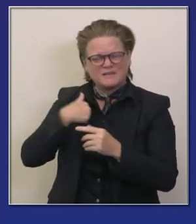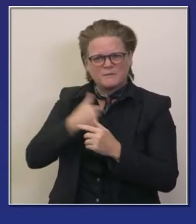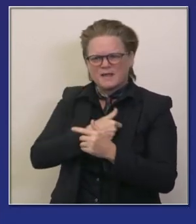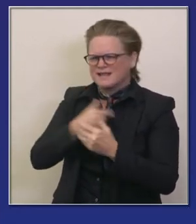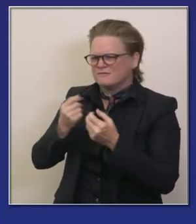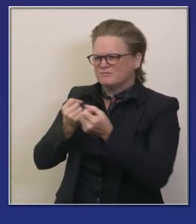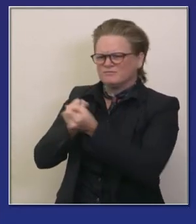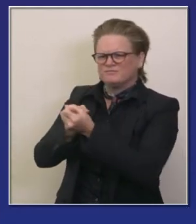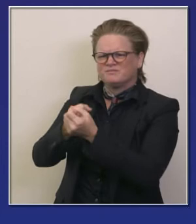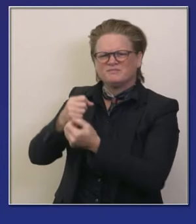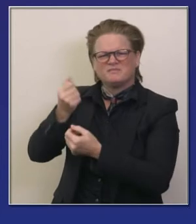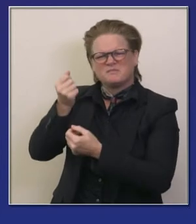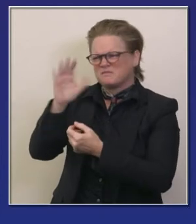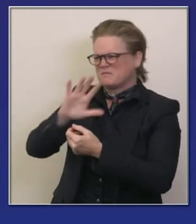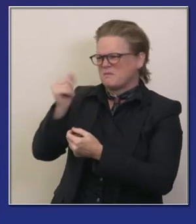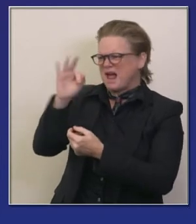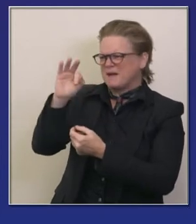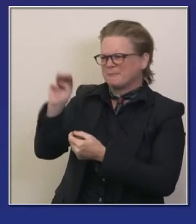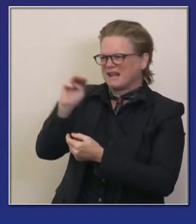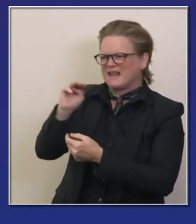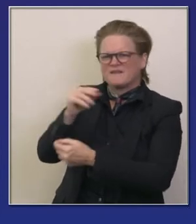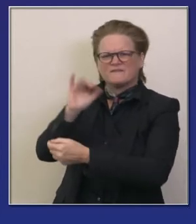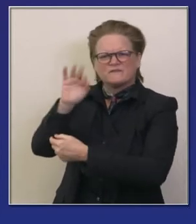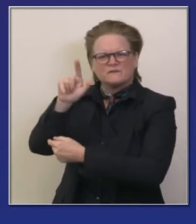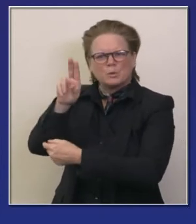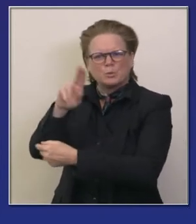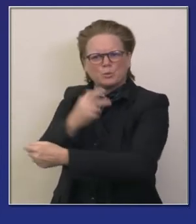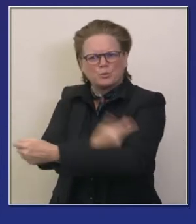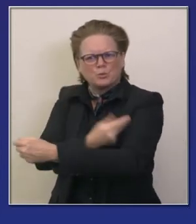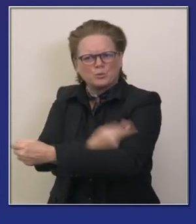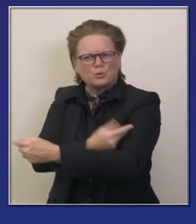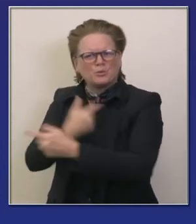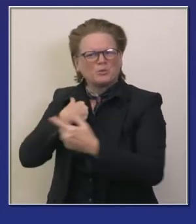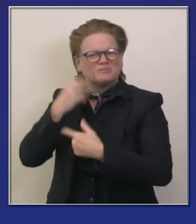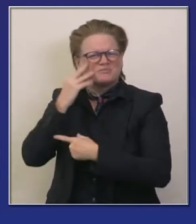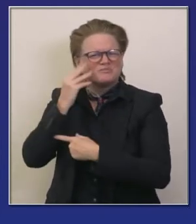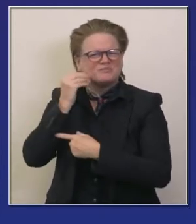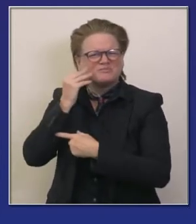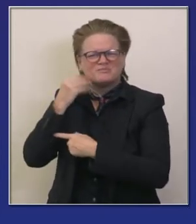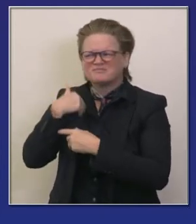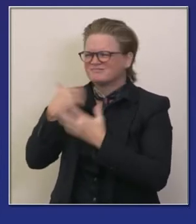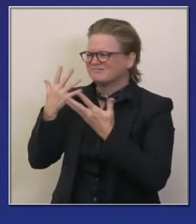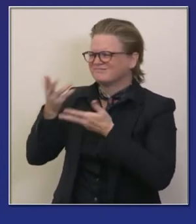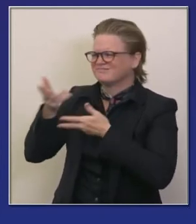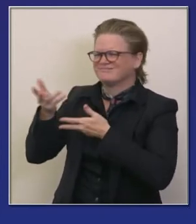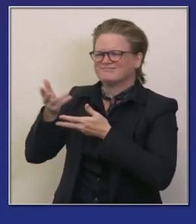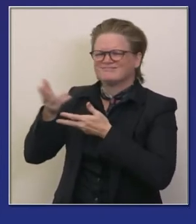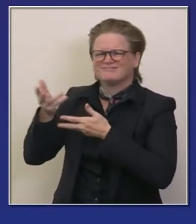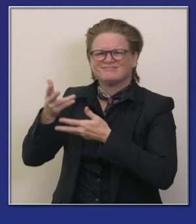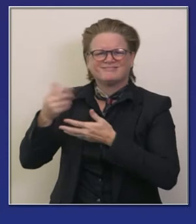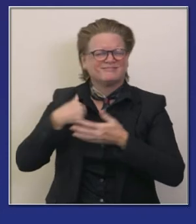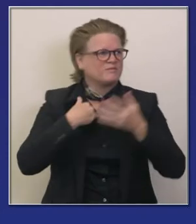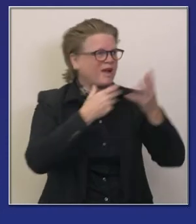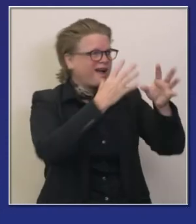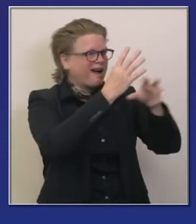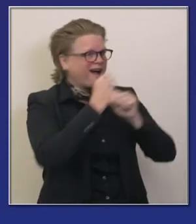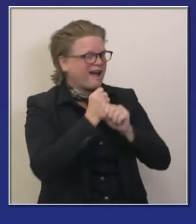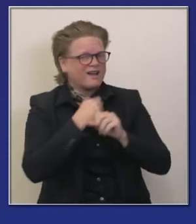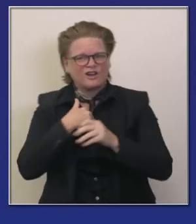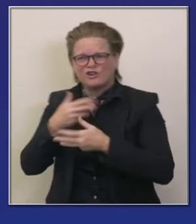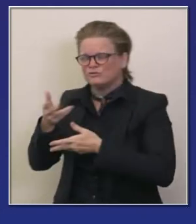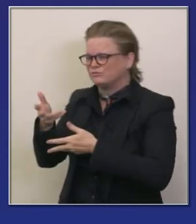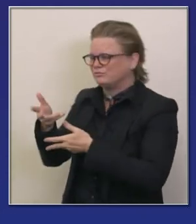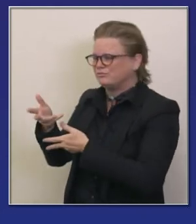vacunas que ya proporcionamos anualmente y por lo sofisticado de nuestro programa de distribución y por también que ha